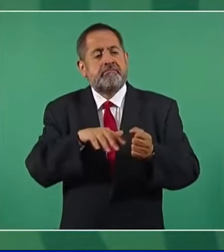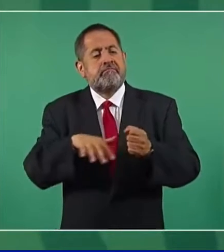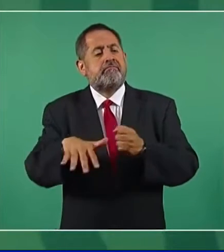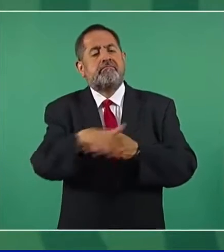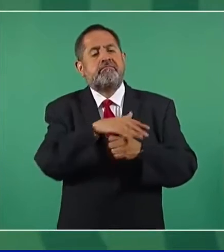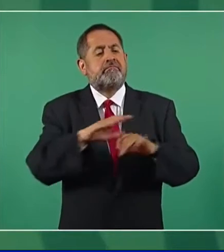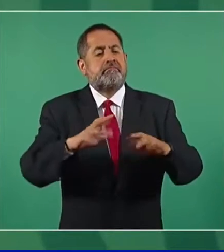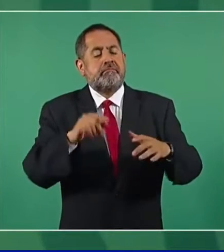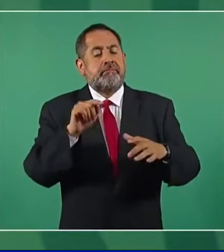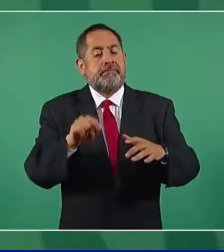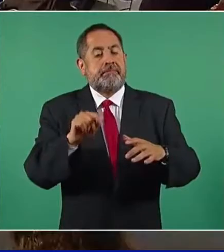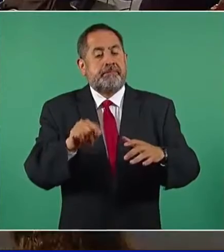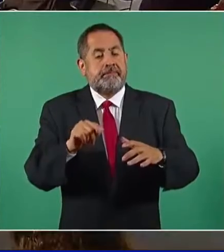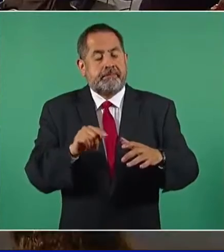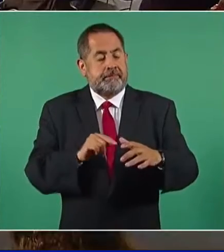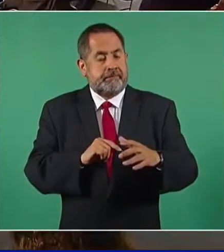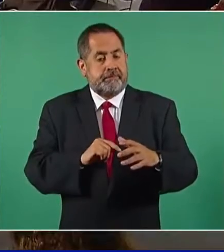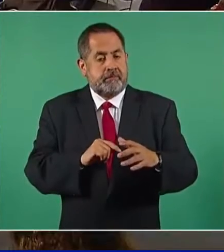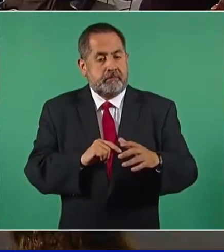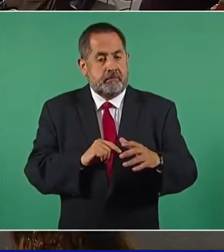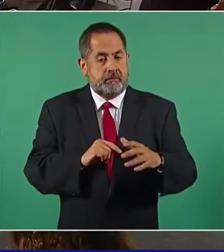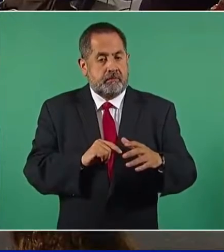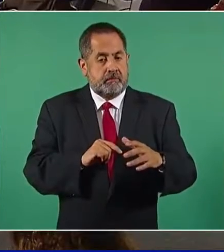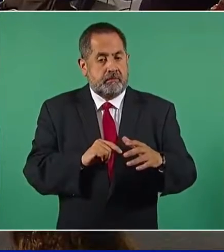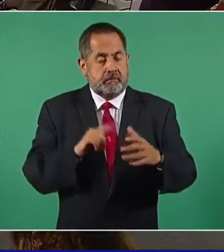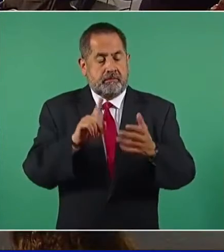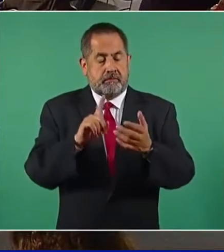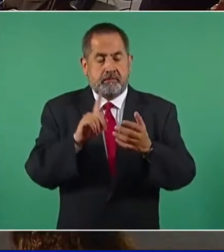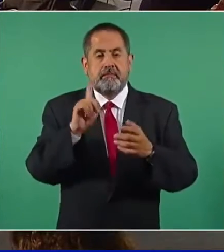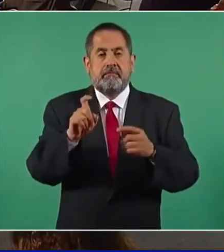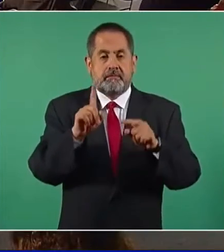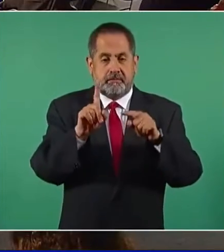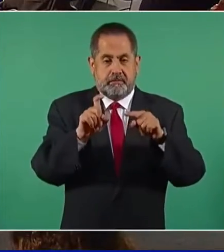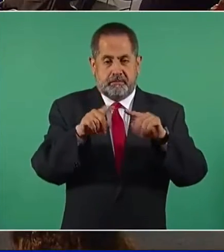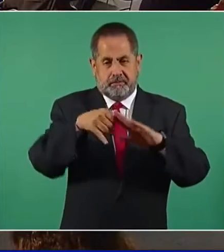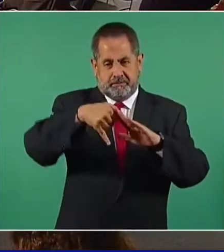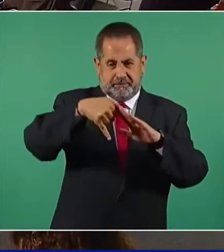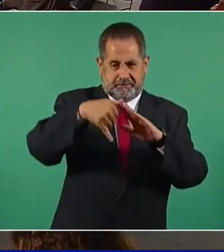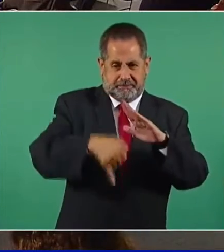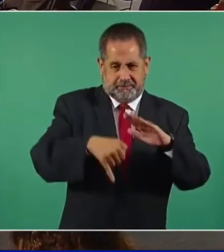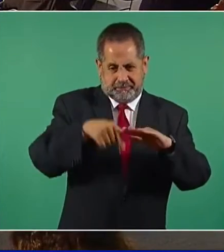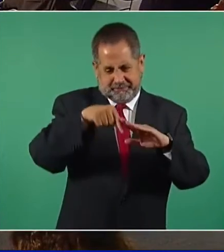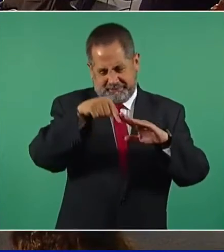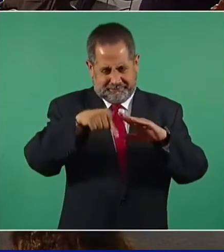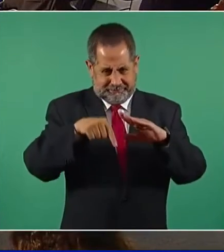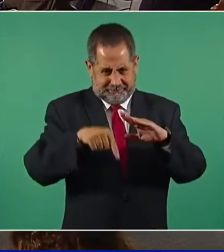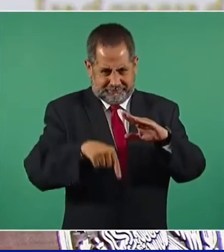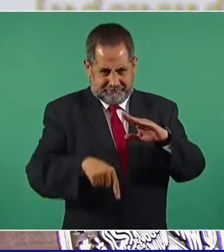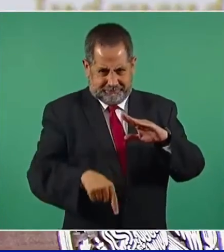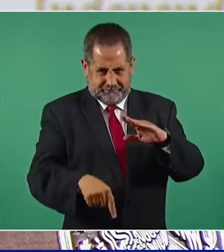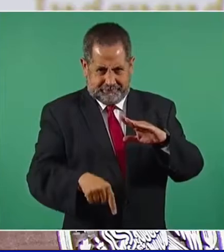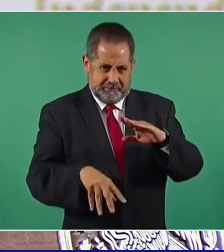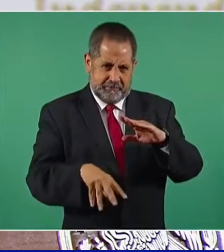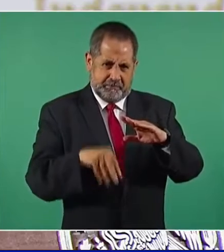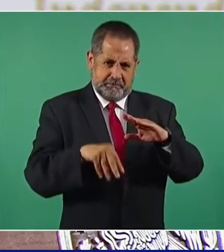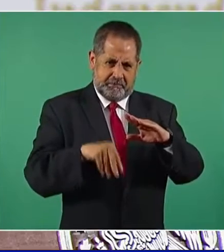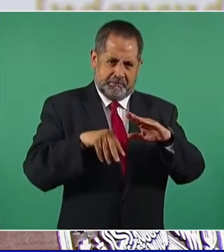de aguas profundas. Para beneficio de las empresas.